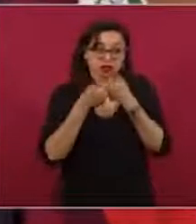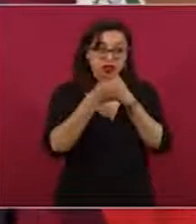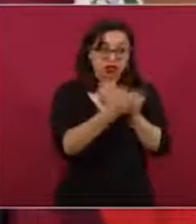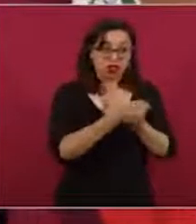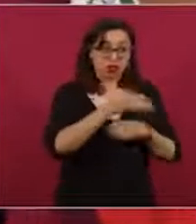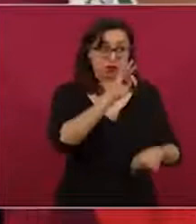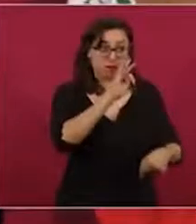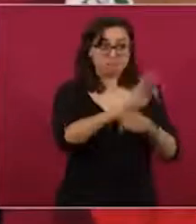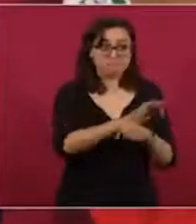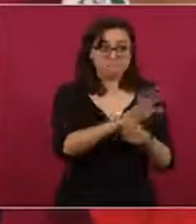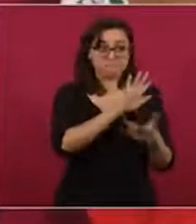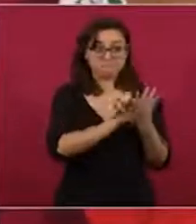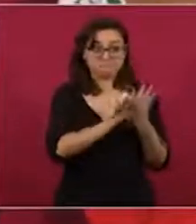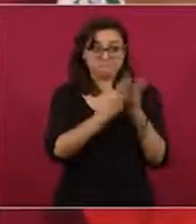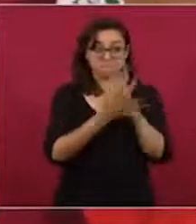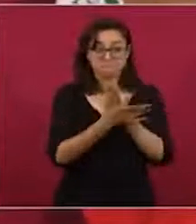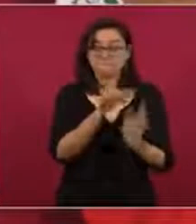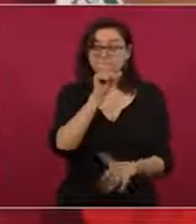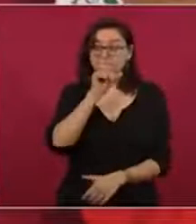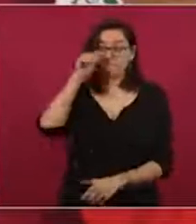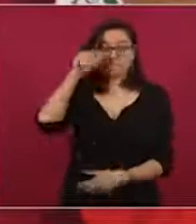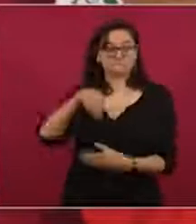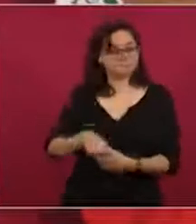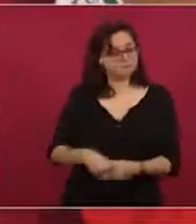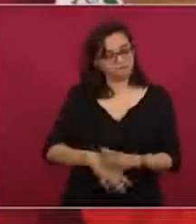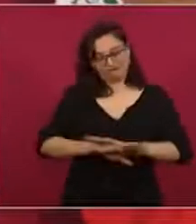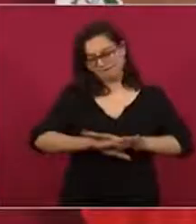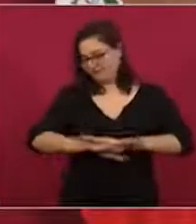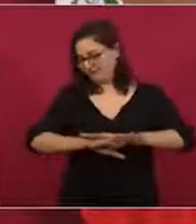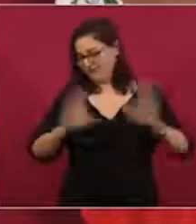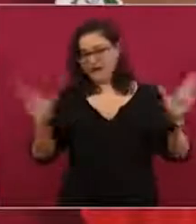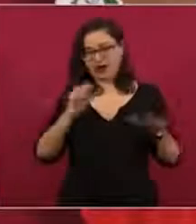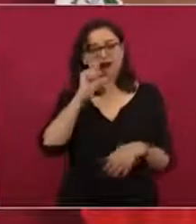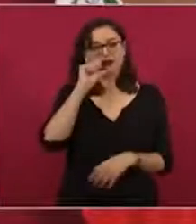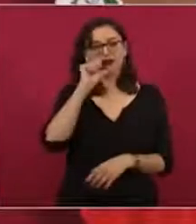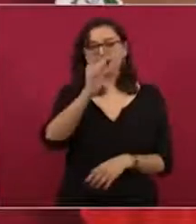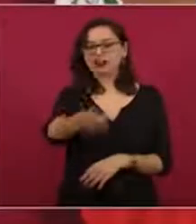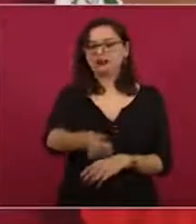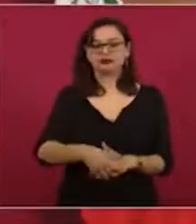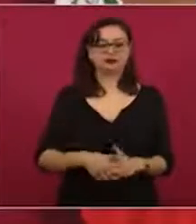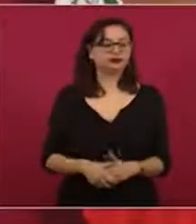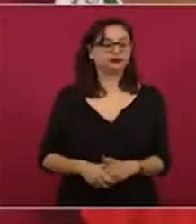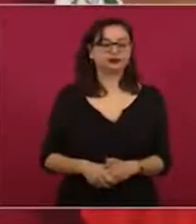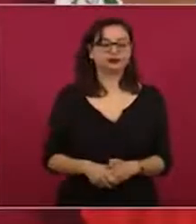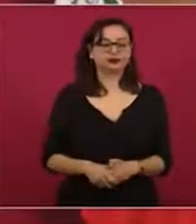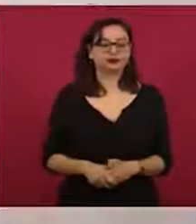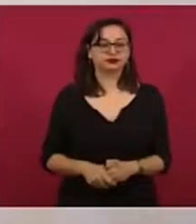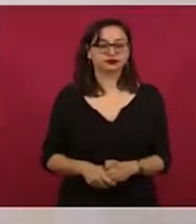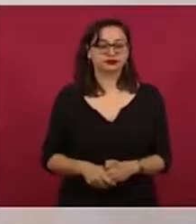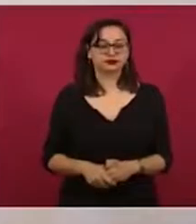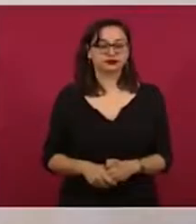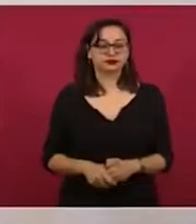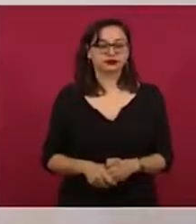de nadie. Entonces,